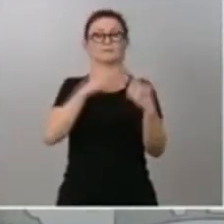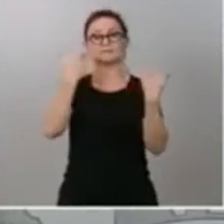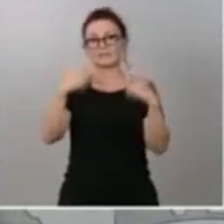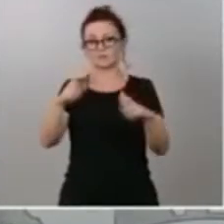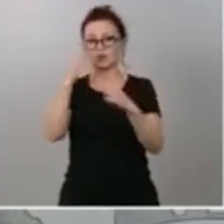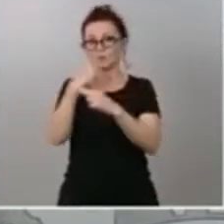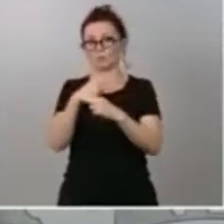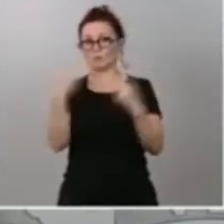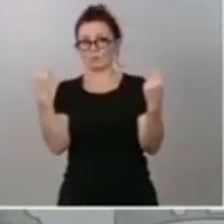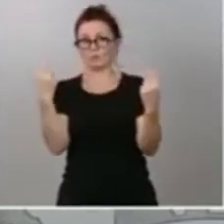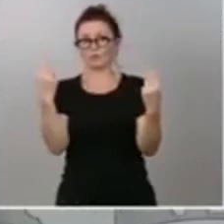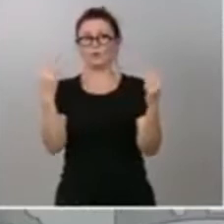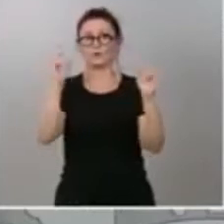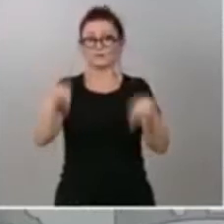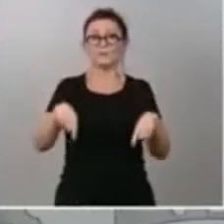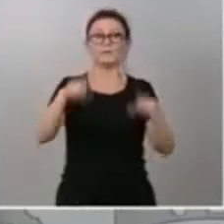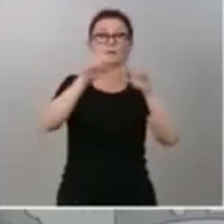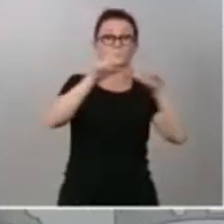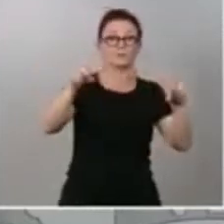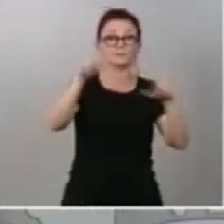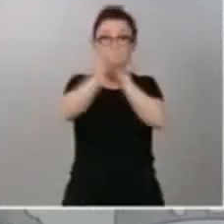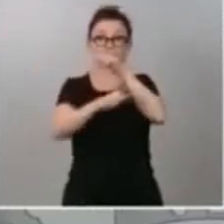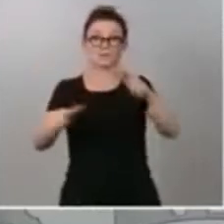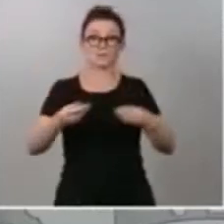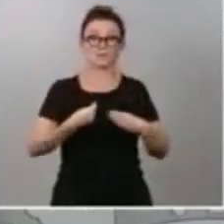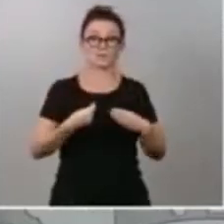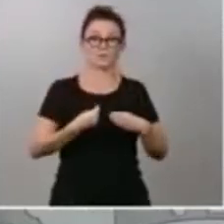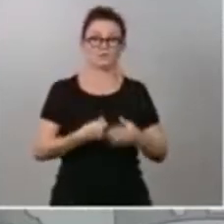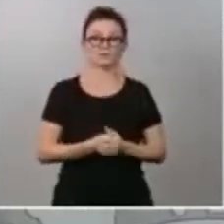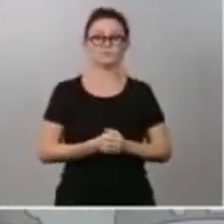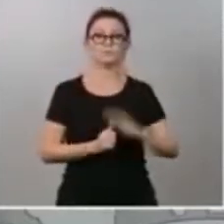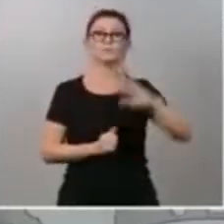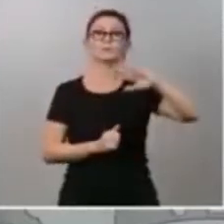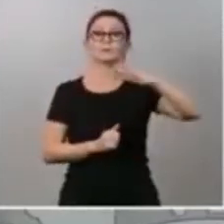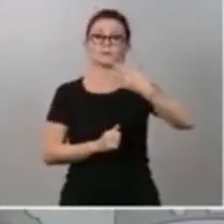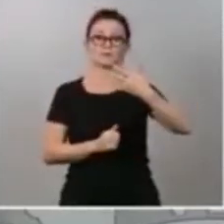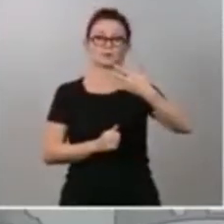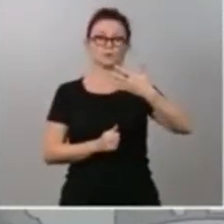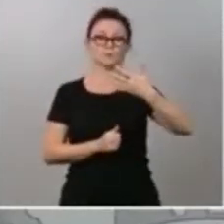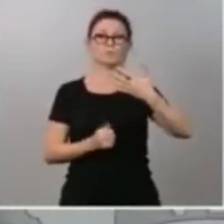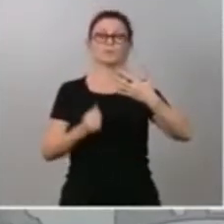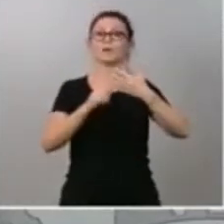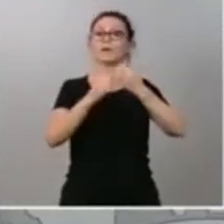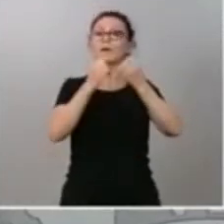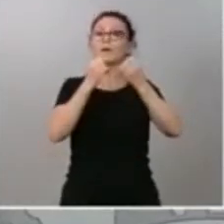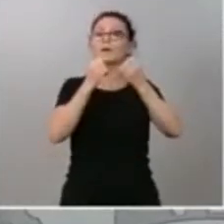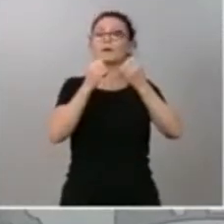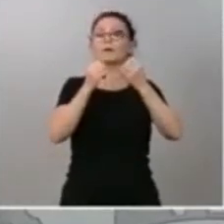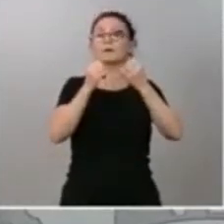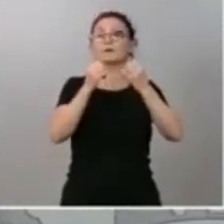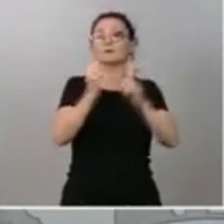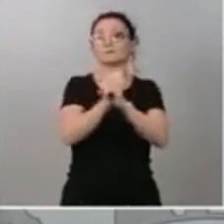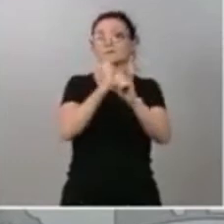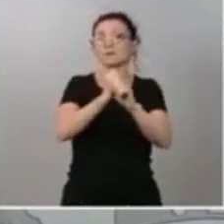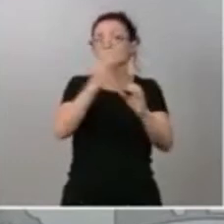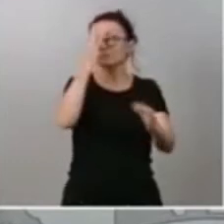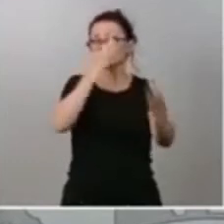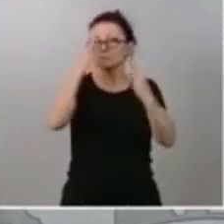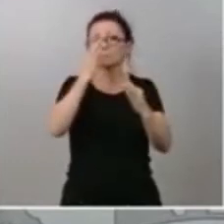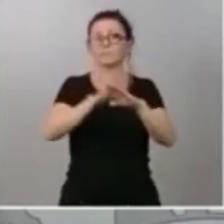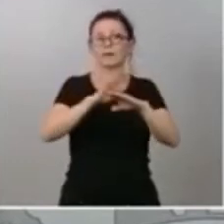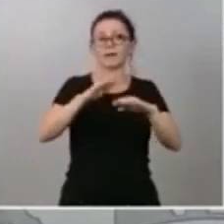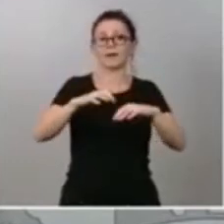las empresas y ciudadanos. Y, en quinto lugar, como acciones concretas que contribuyan al crecimiento económico y ya estaban